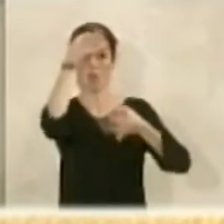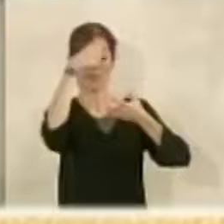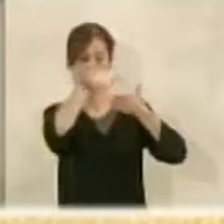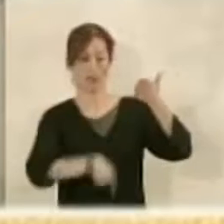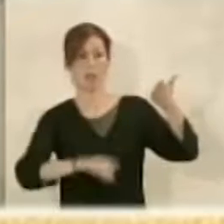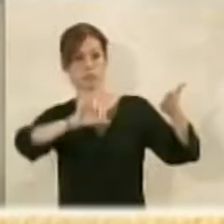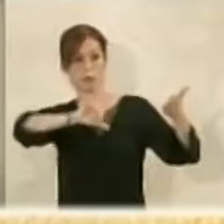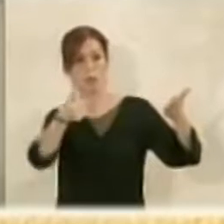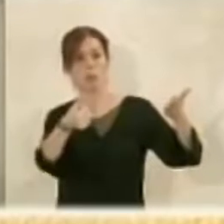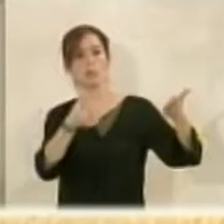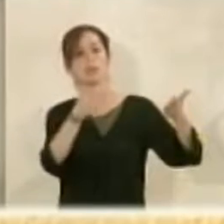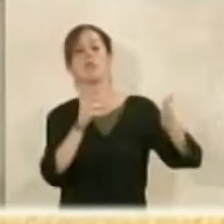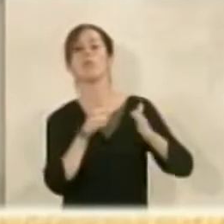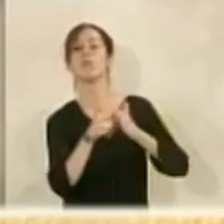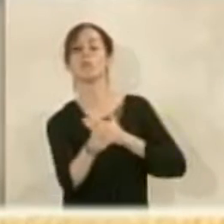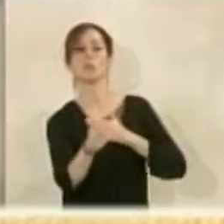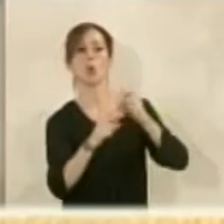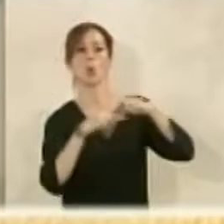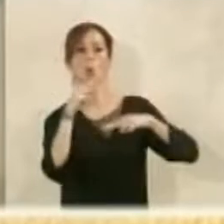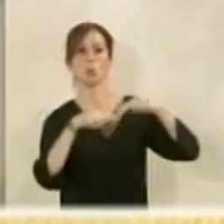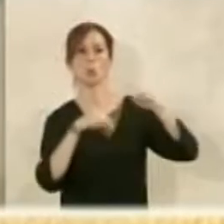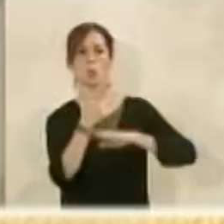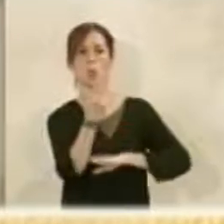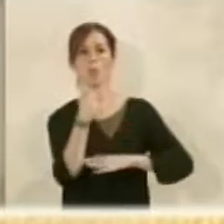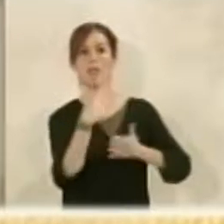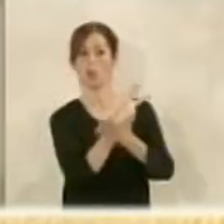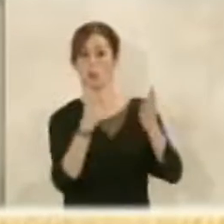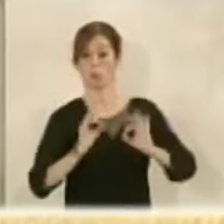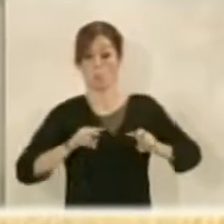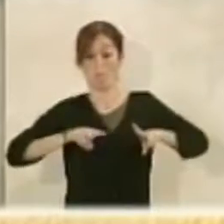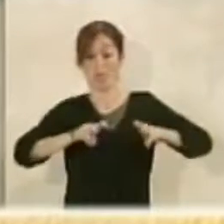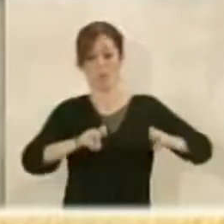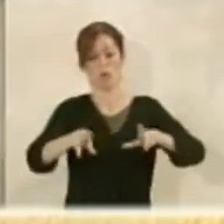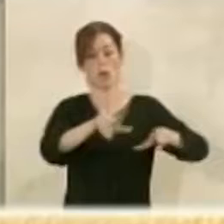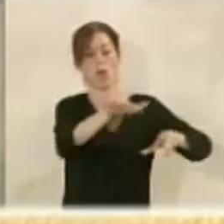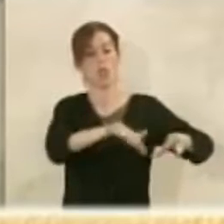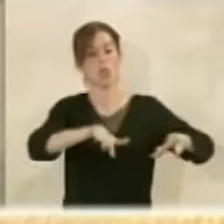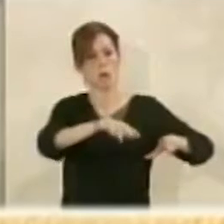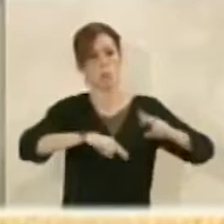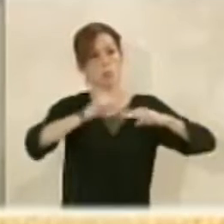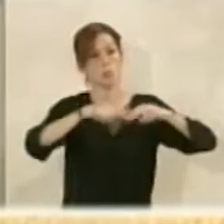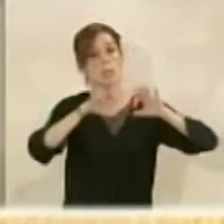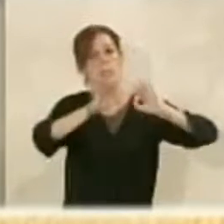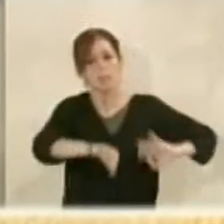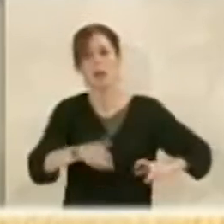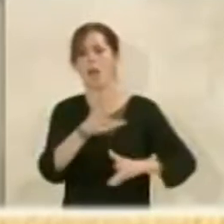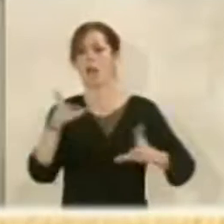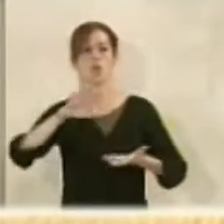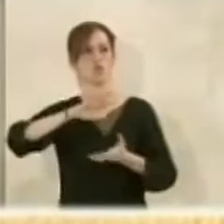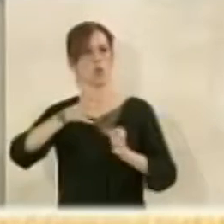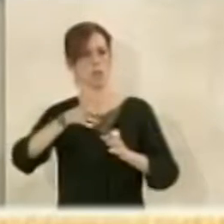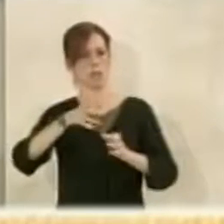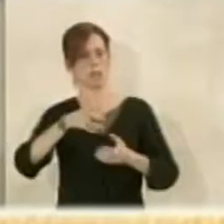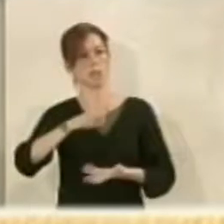futura urbanización en los primeros meses de 2018 del sector es una gran noticia para la provincia de Almería,